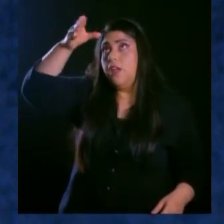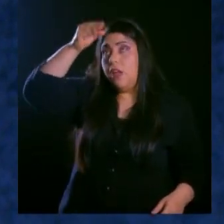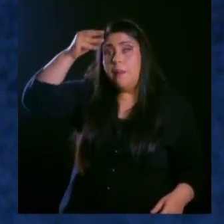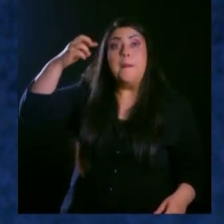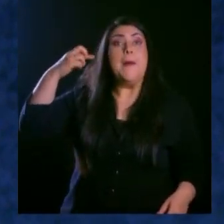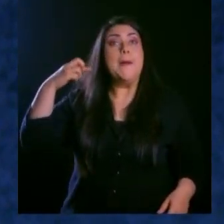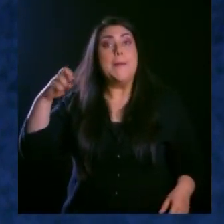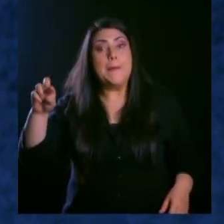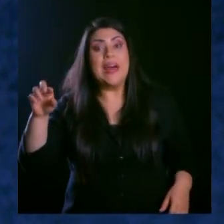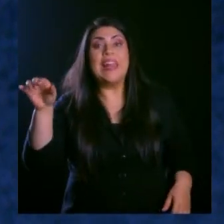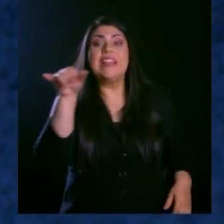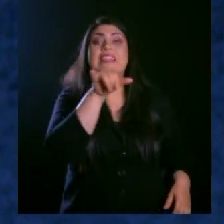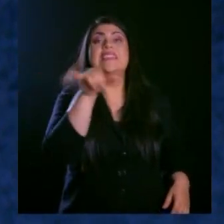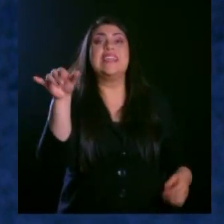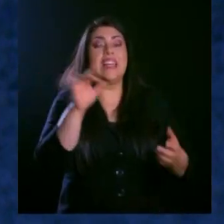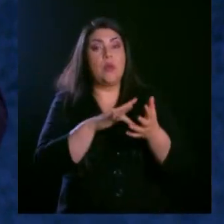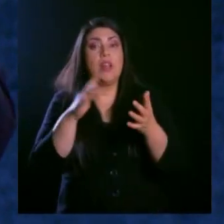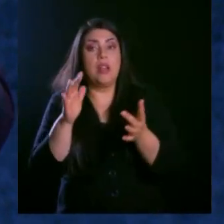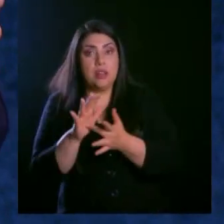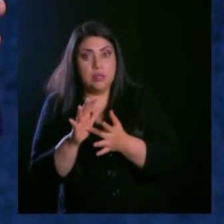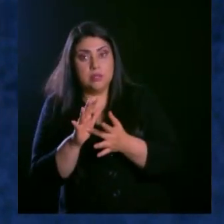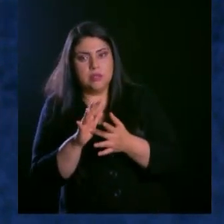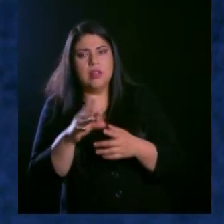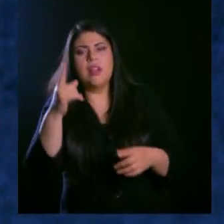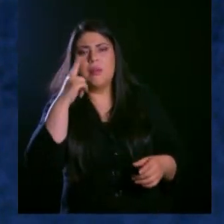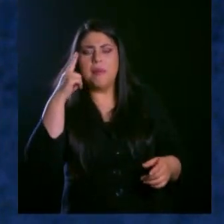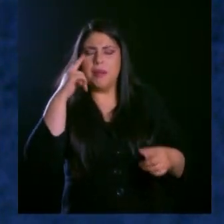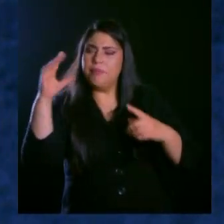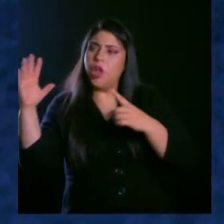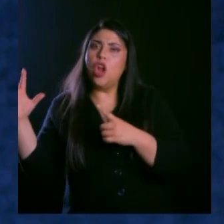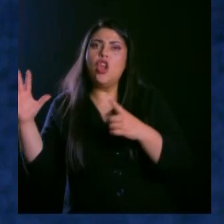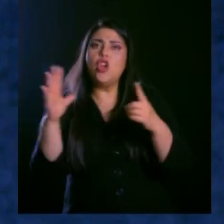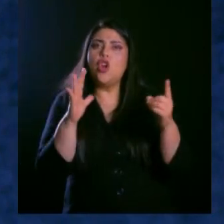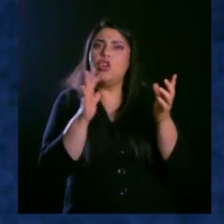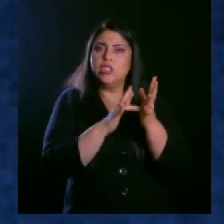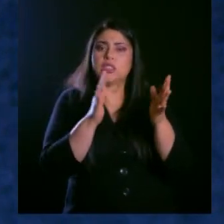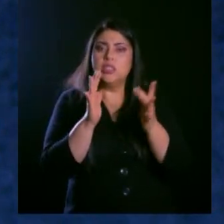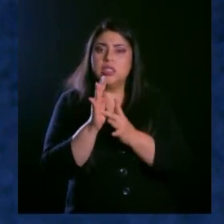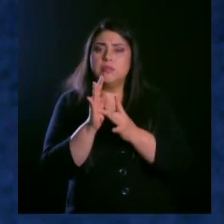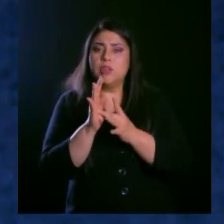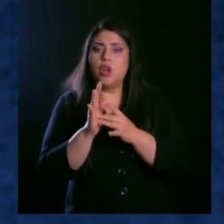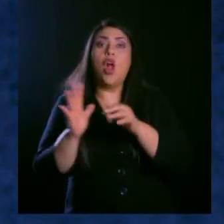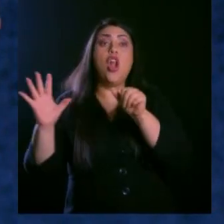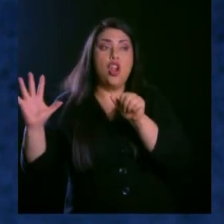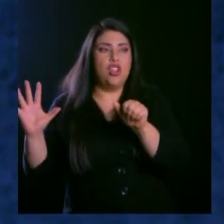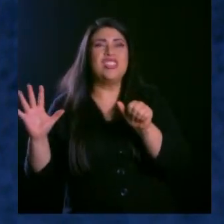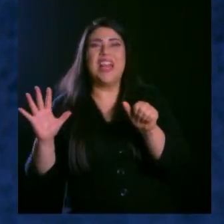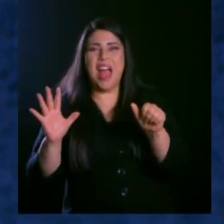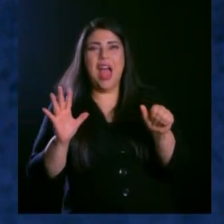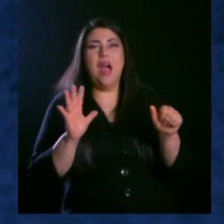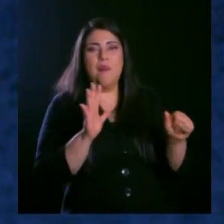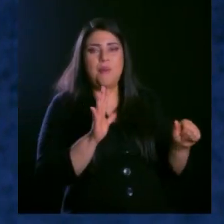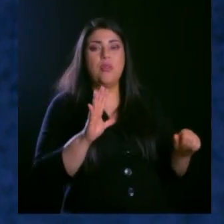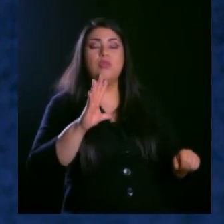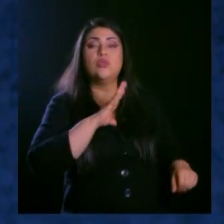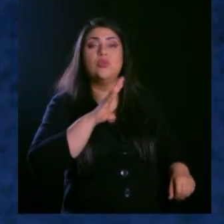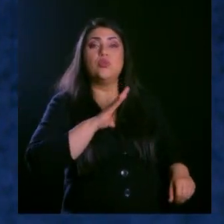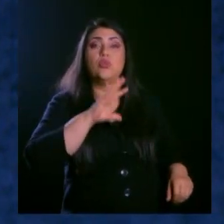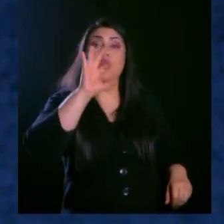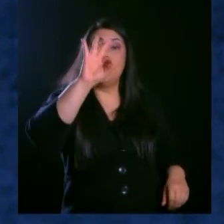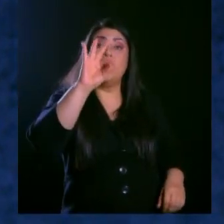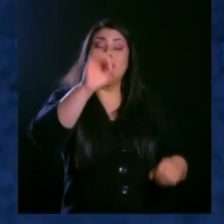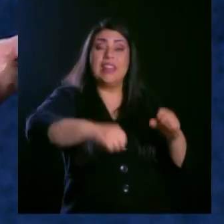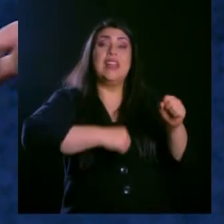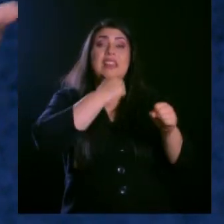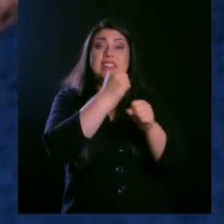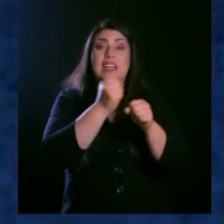Entonces, llegamos a un punto que es, los discípulos de Jesús, digamos los apóstoles, los doce, tuvieron tres años con Jesús y